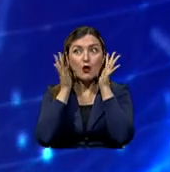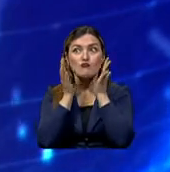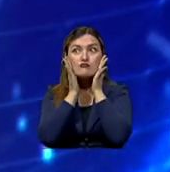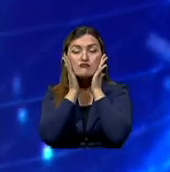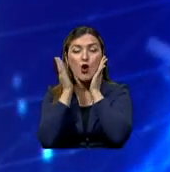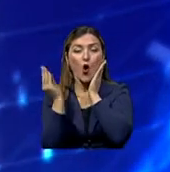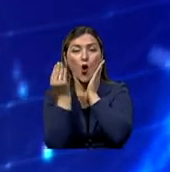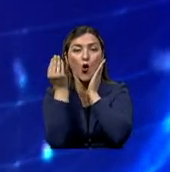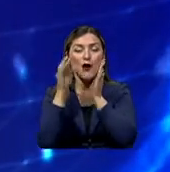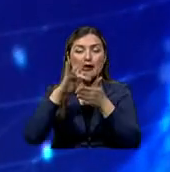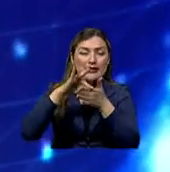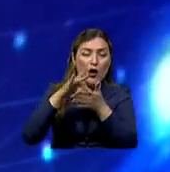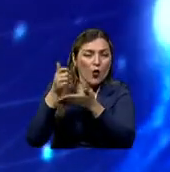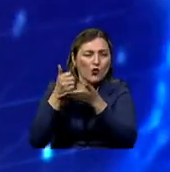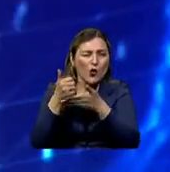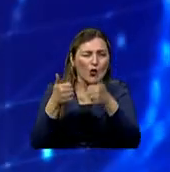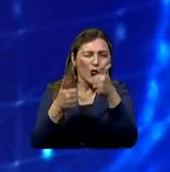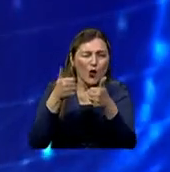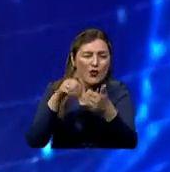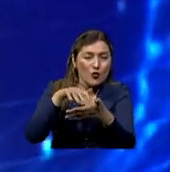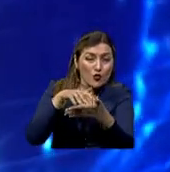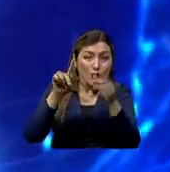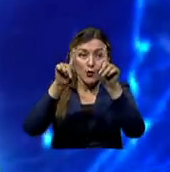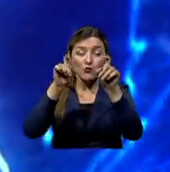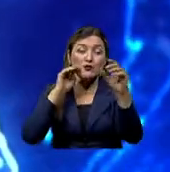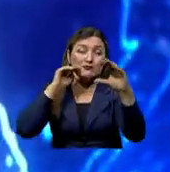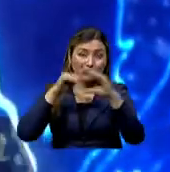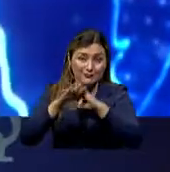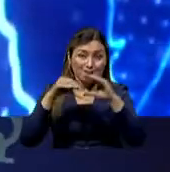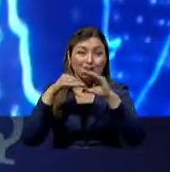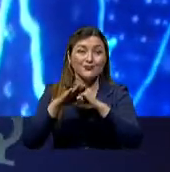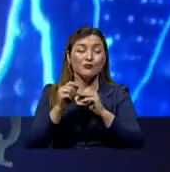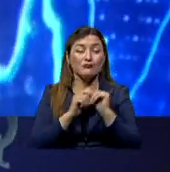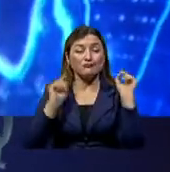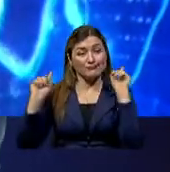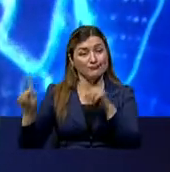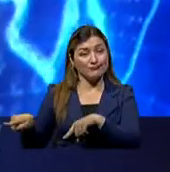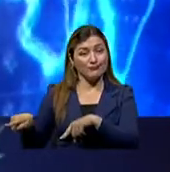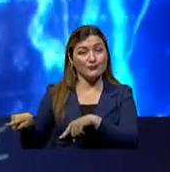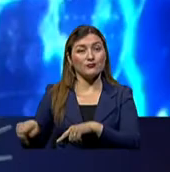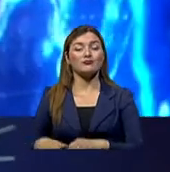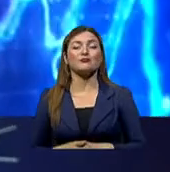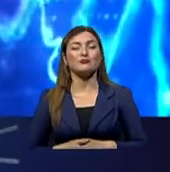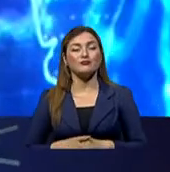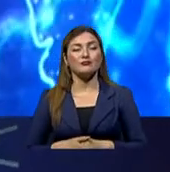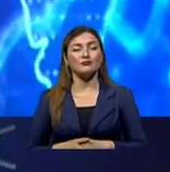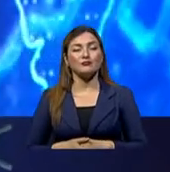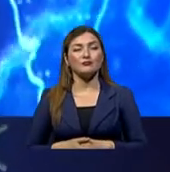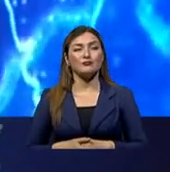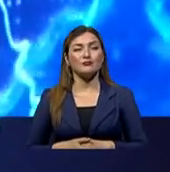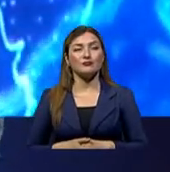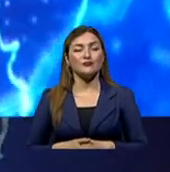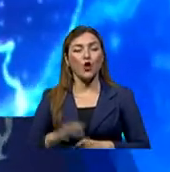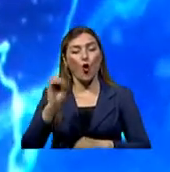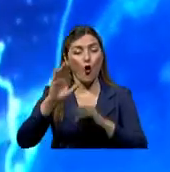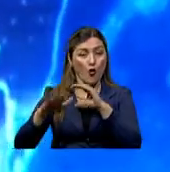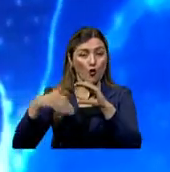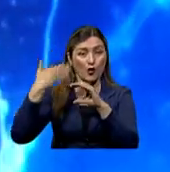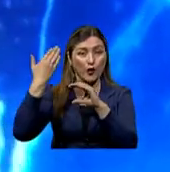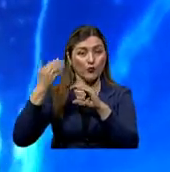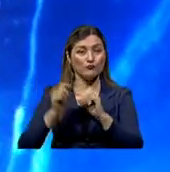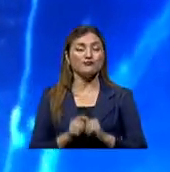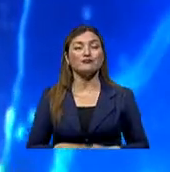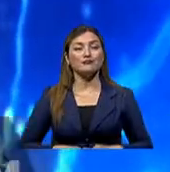riesgos y beneficios. Todas sus dudas nos pueden hacer llegar a través de nuestra cuenta de Twitter arroba mundosalud.c o a nuestro correo